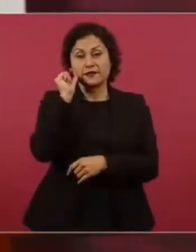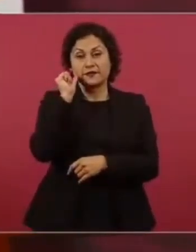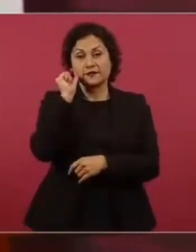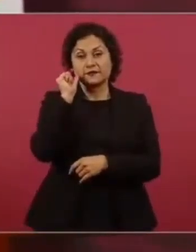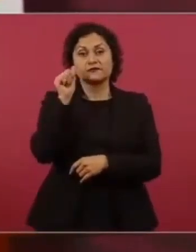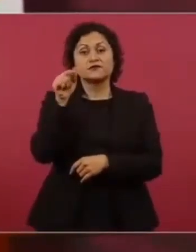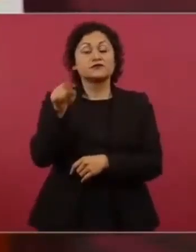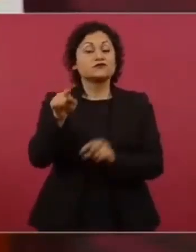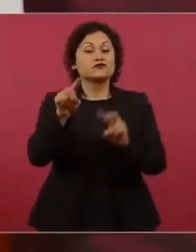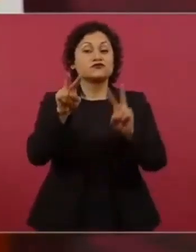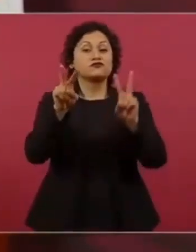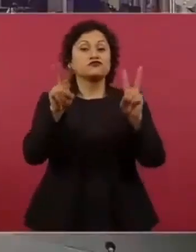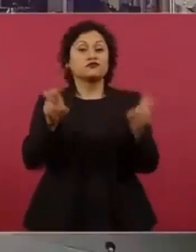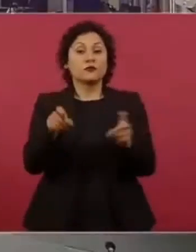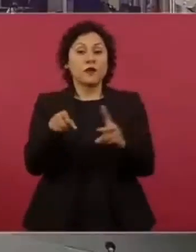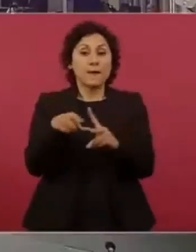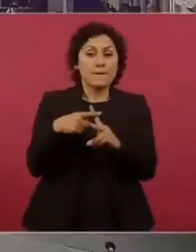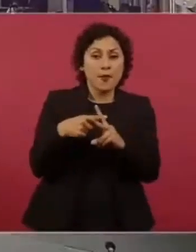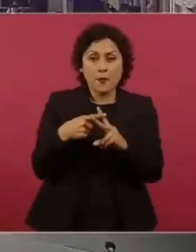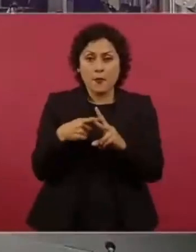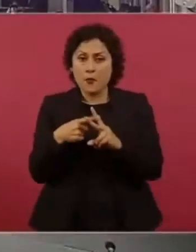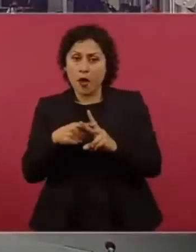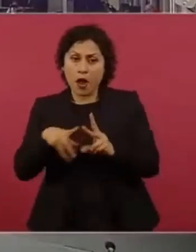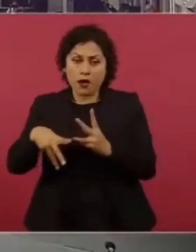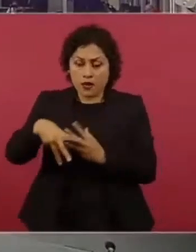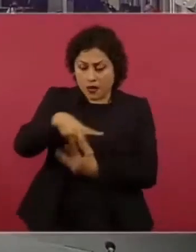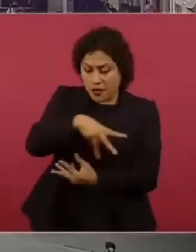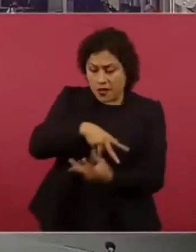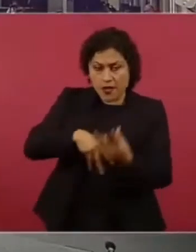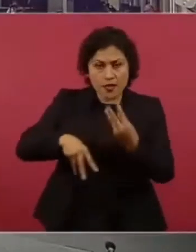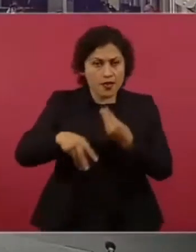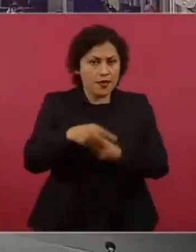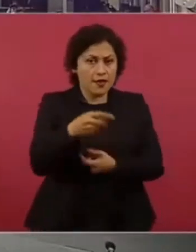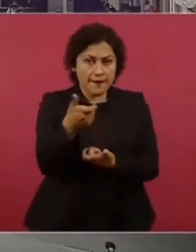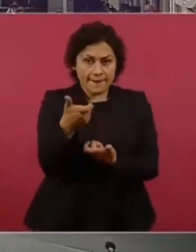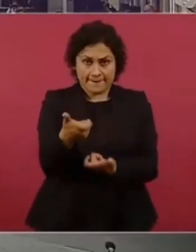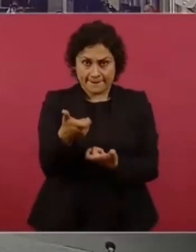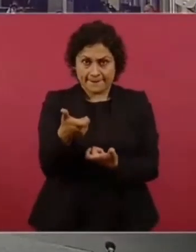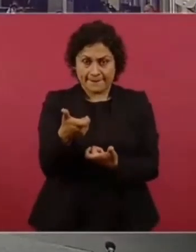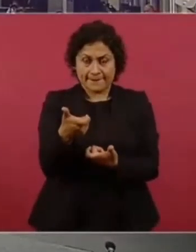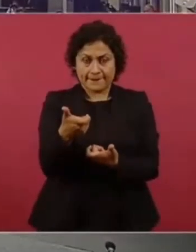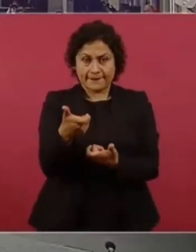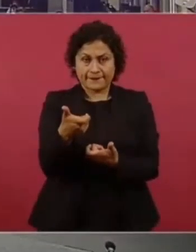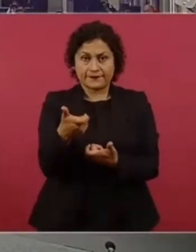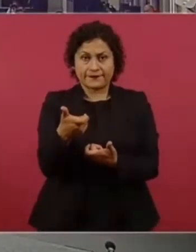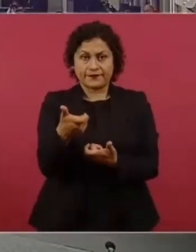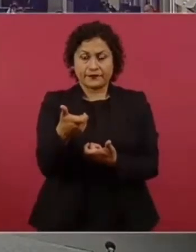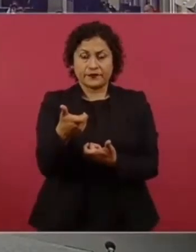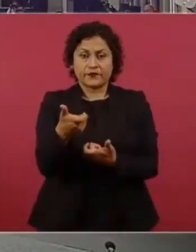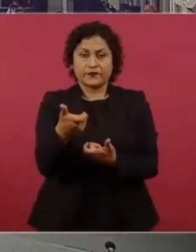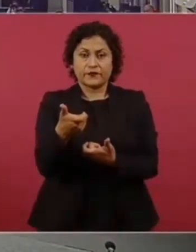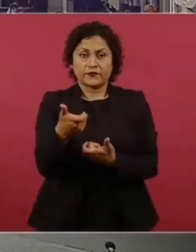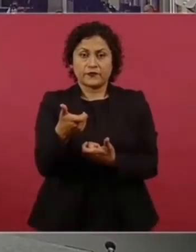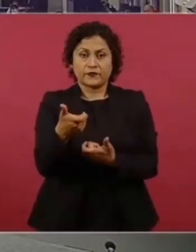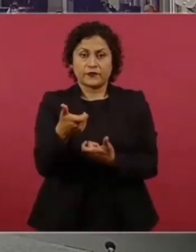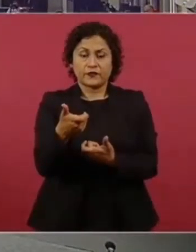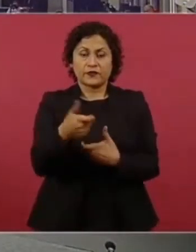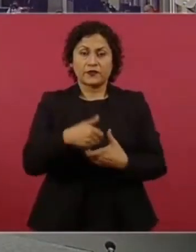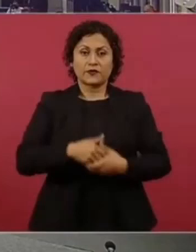Bolsa, en la que el grupo de